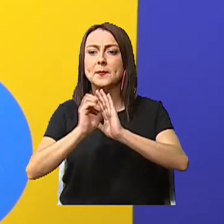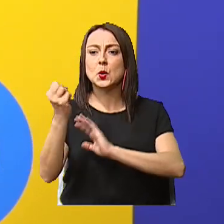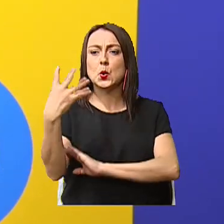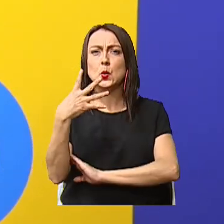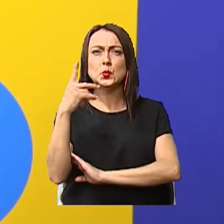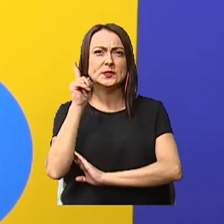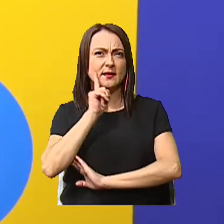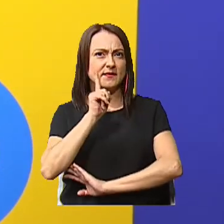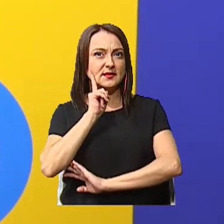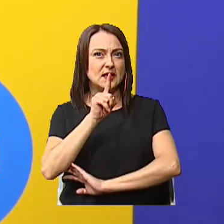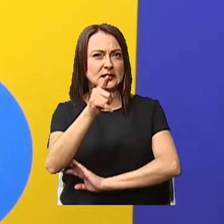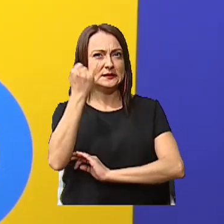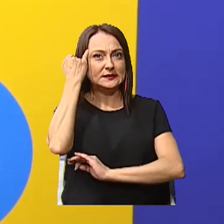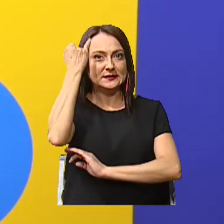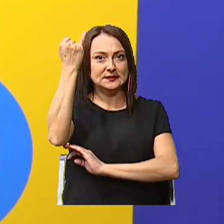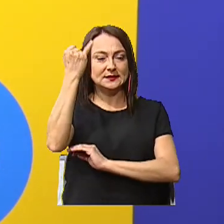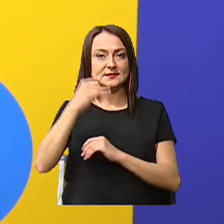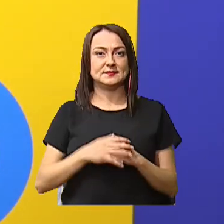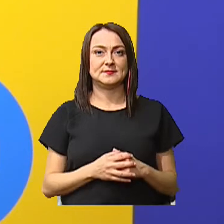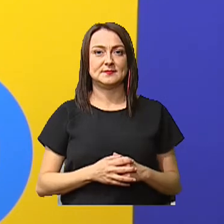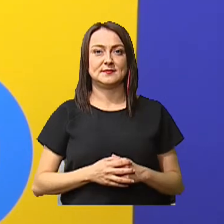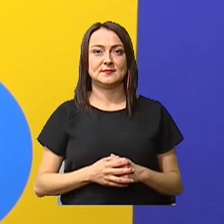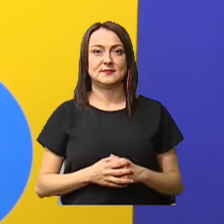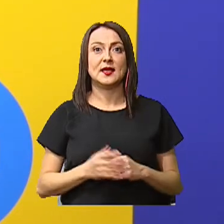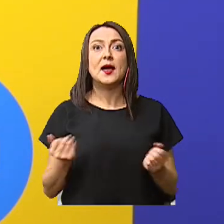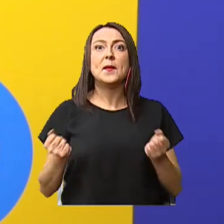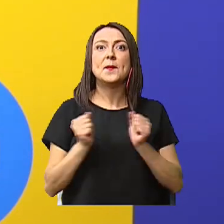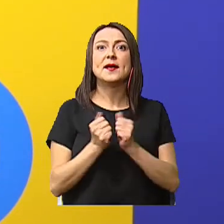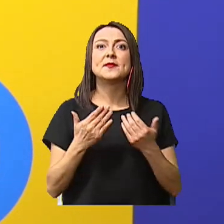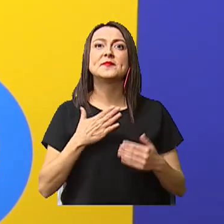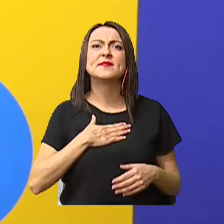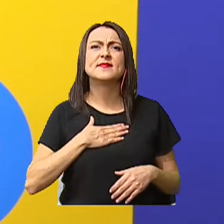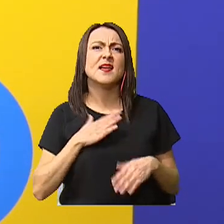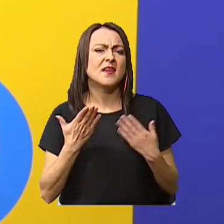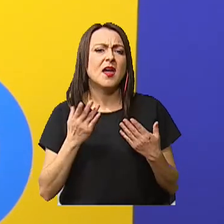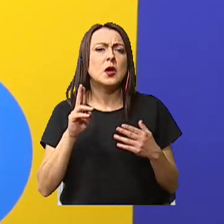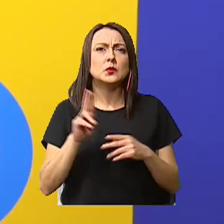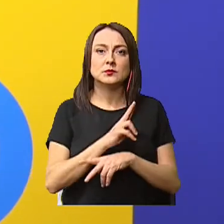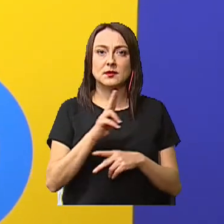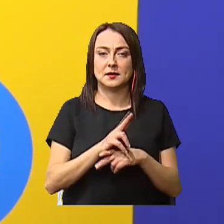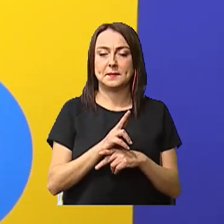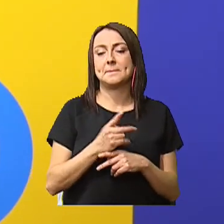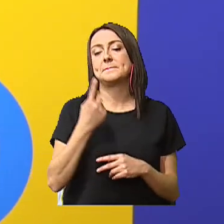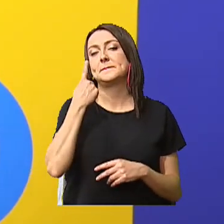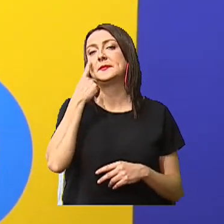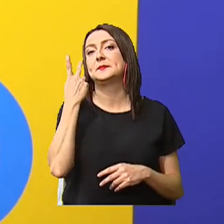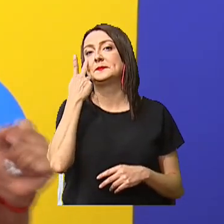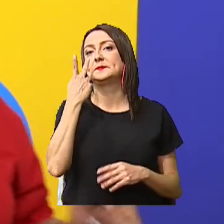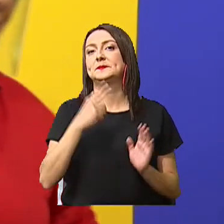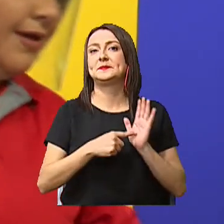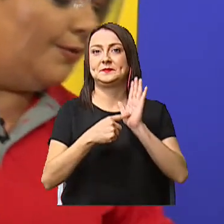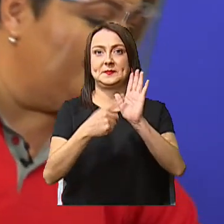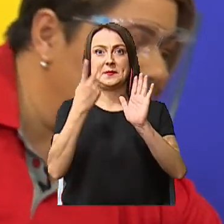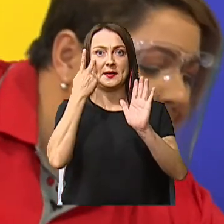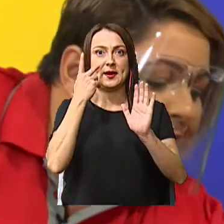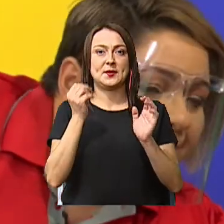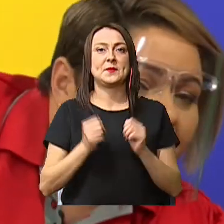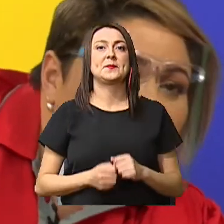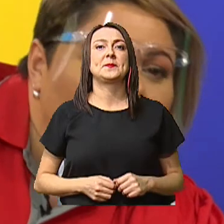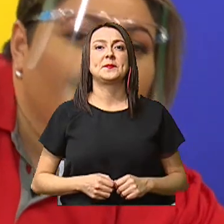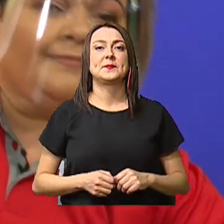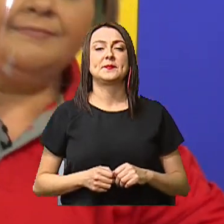artificial? Así que, ¿me acompañan? ¿Qué vamos a utilizar? Bueno, vamos a verlo Vengan conmigo